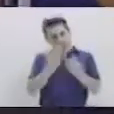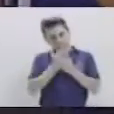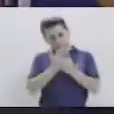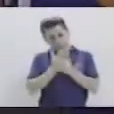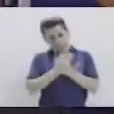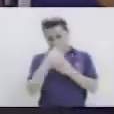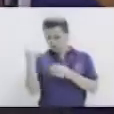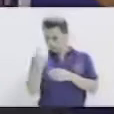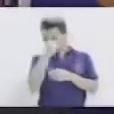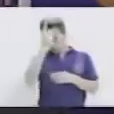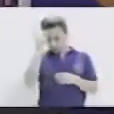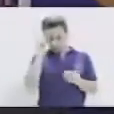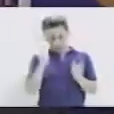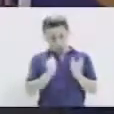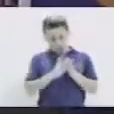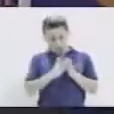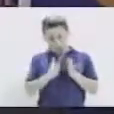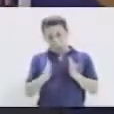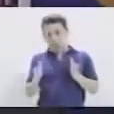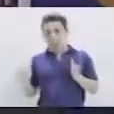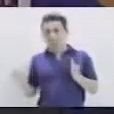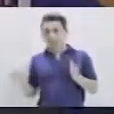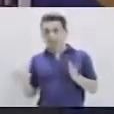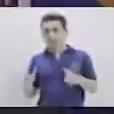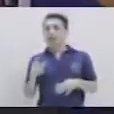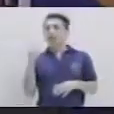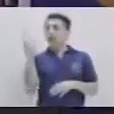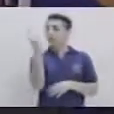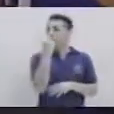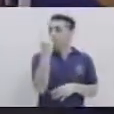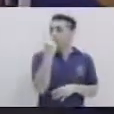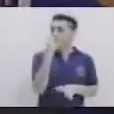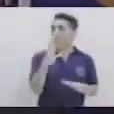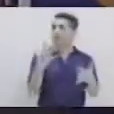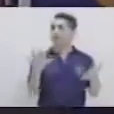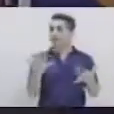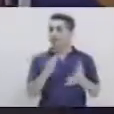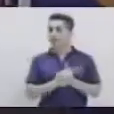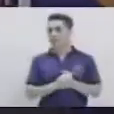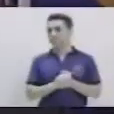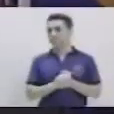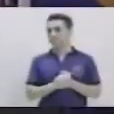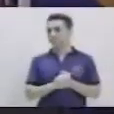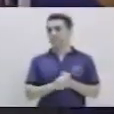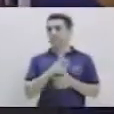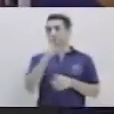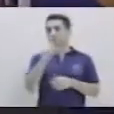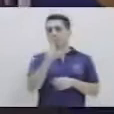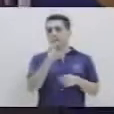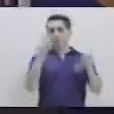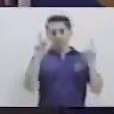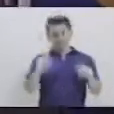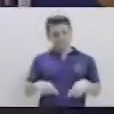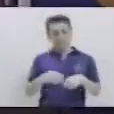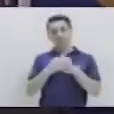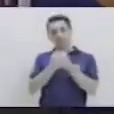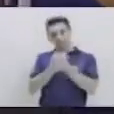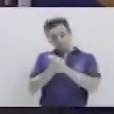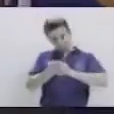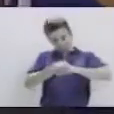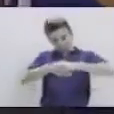trabajos en orden y algo muy, pero muy importante. Te tienes que lavar